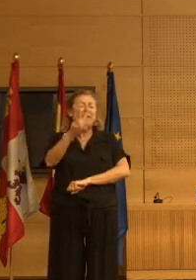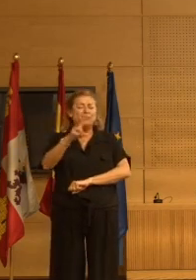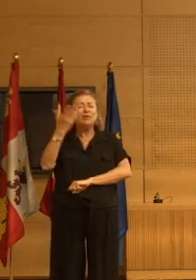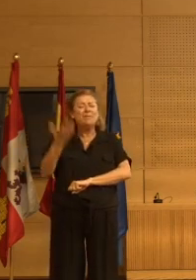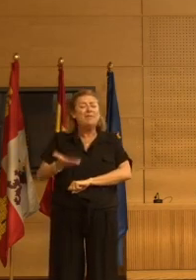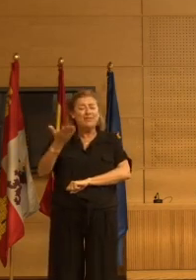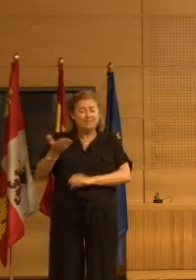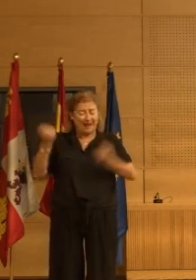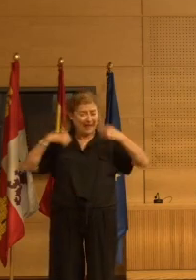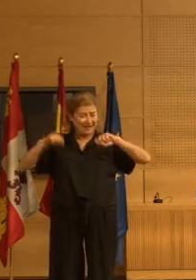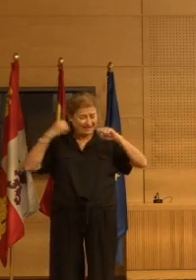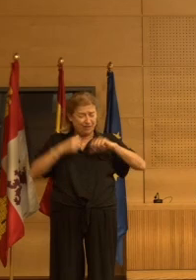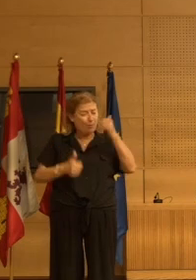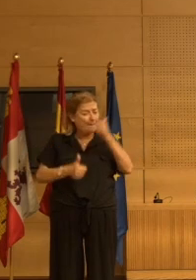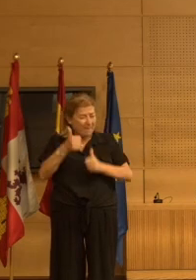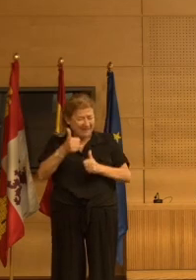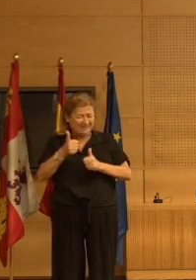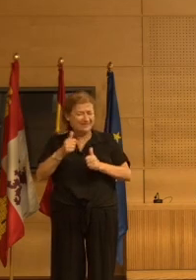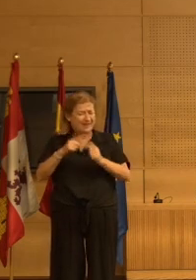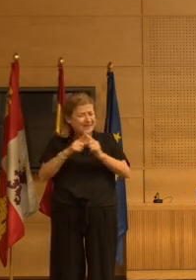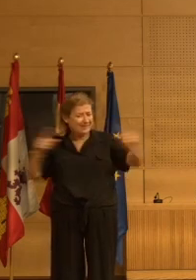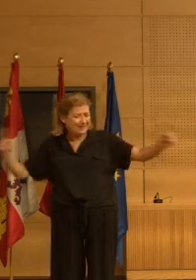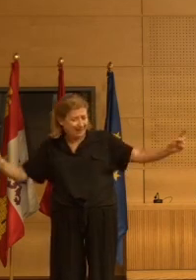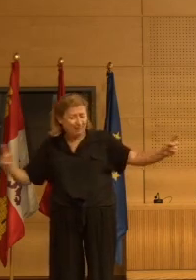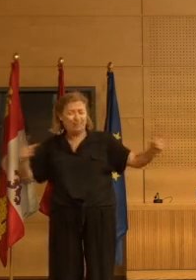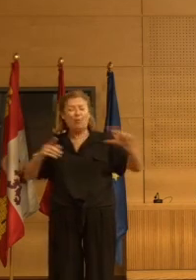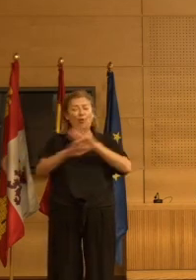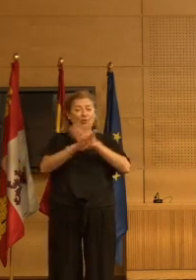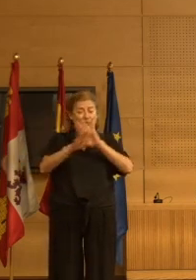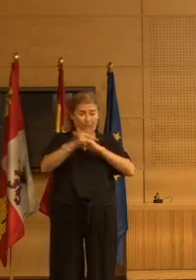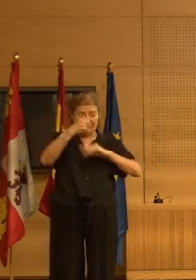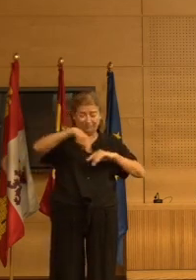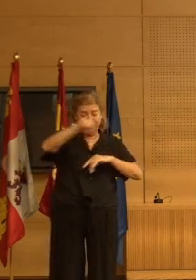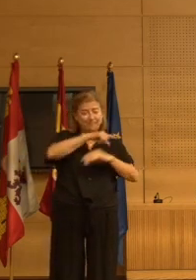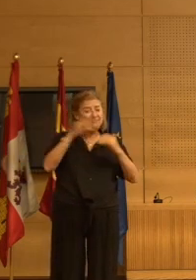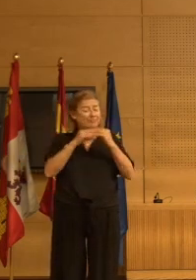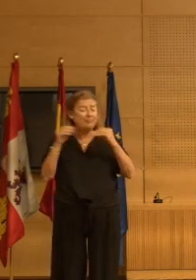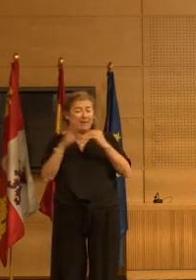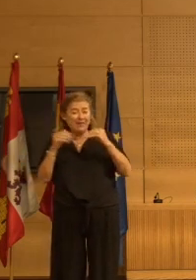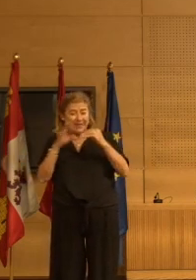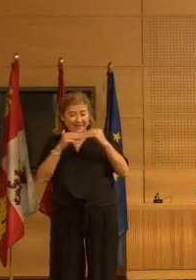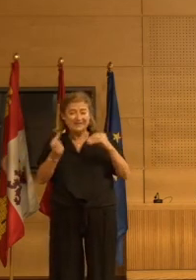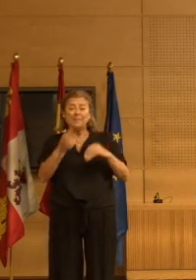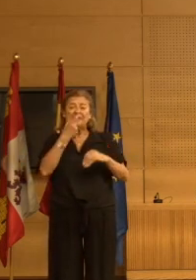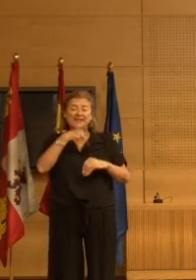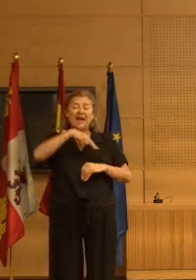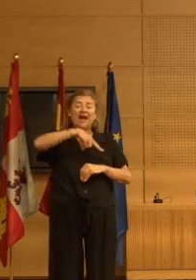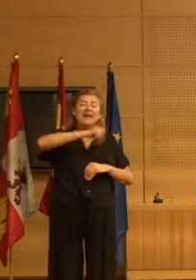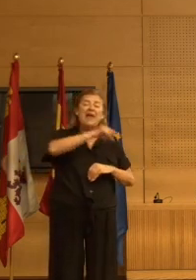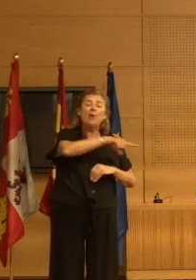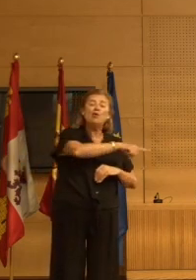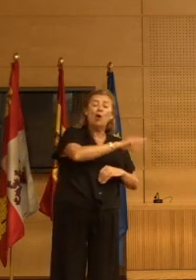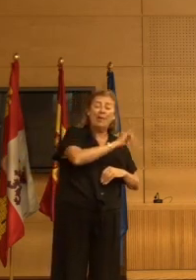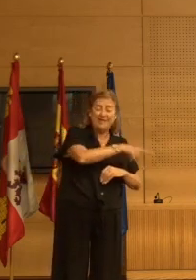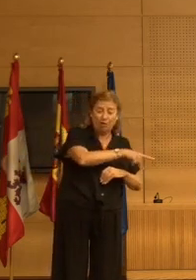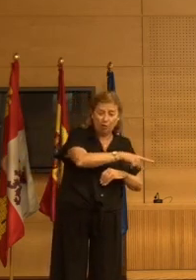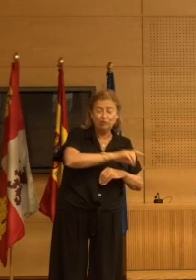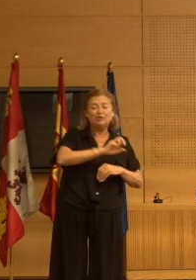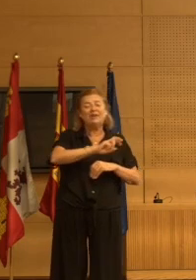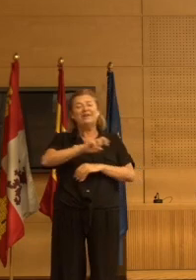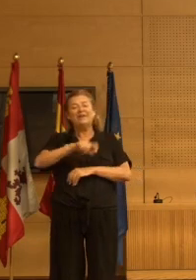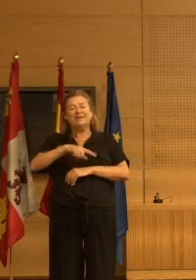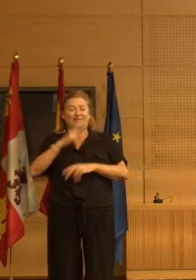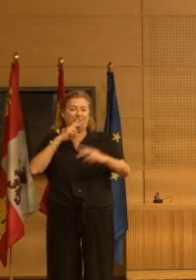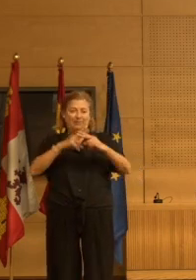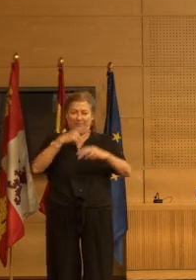ensayo, el ensayo que más tiempo ha seguido a los pacientes que tomaban neurolépticos, que es Demencia Antipsychotic White Rival